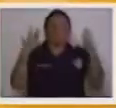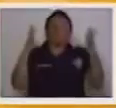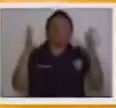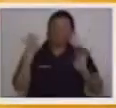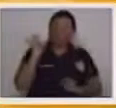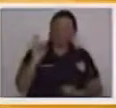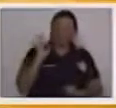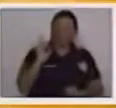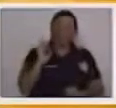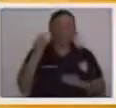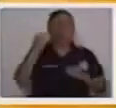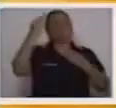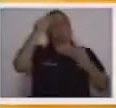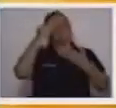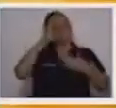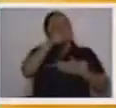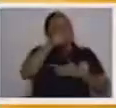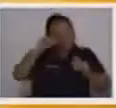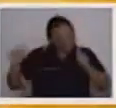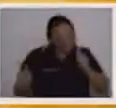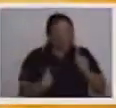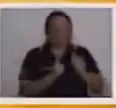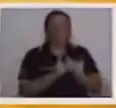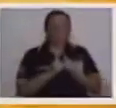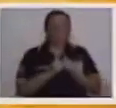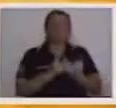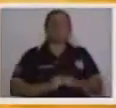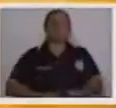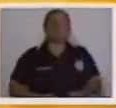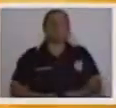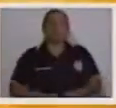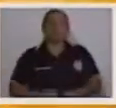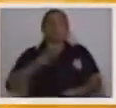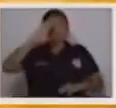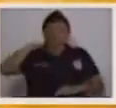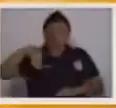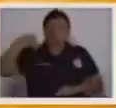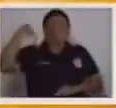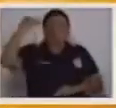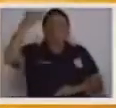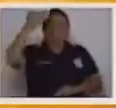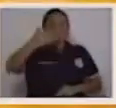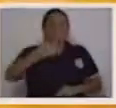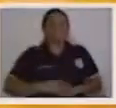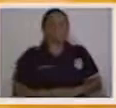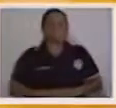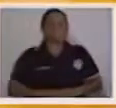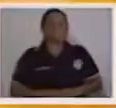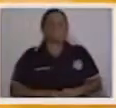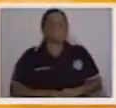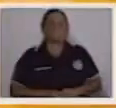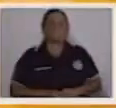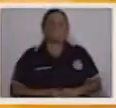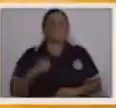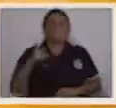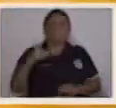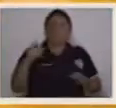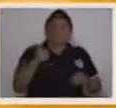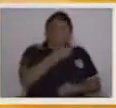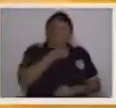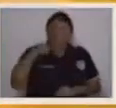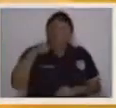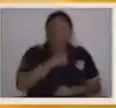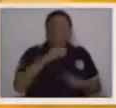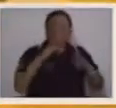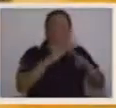Excelente, chicos. Muchas gracias por acompañarnos una vez más. Y nos vemos en una próxima oportunidad en Cantemos en